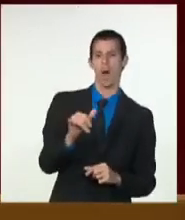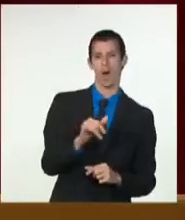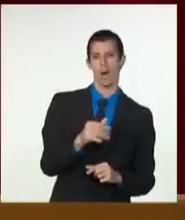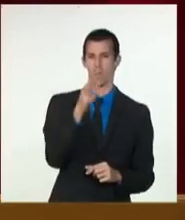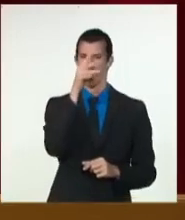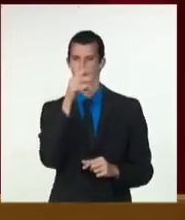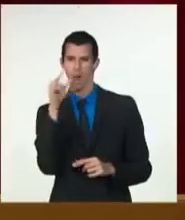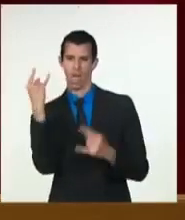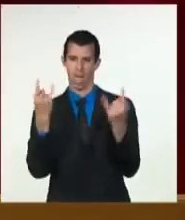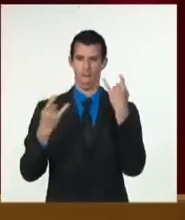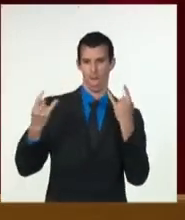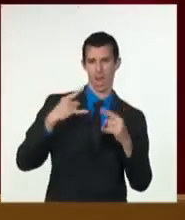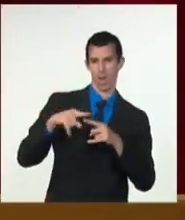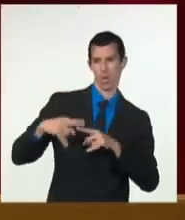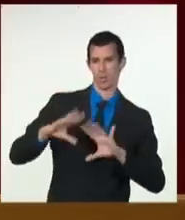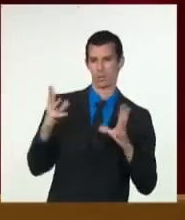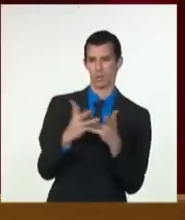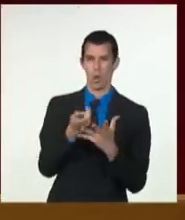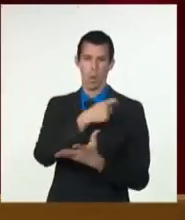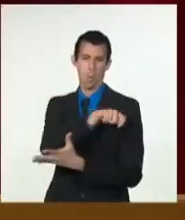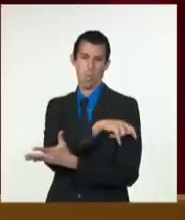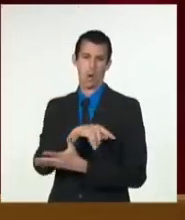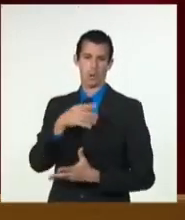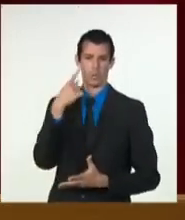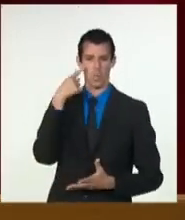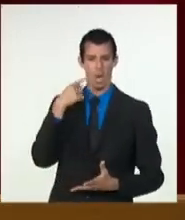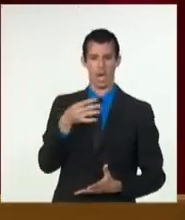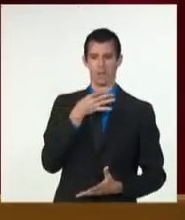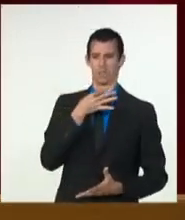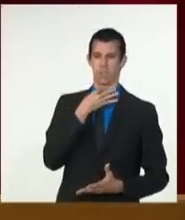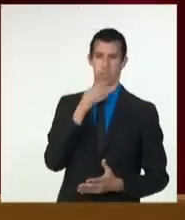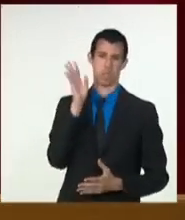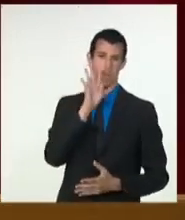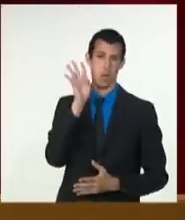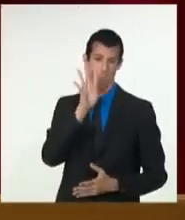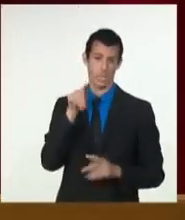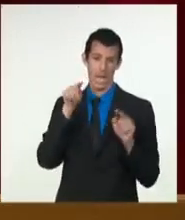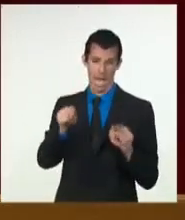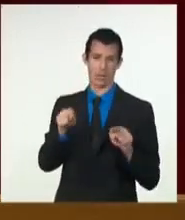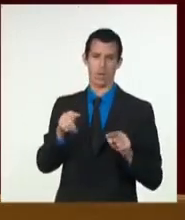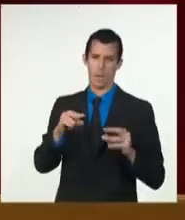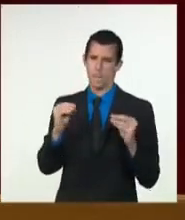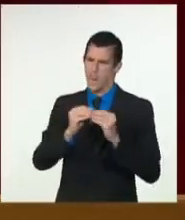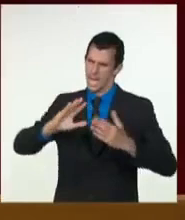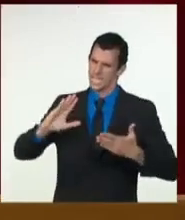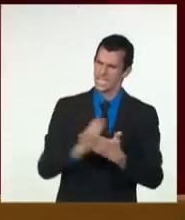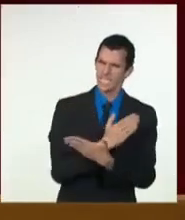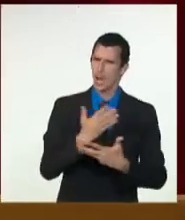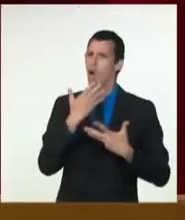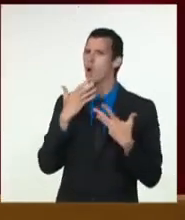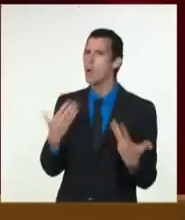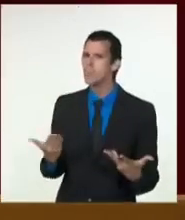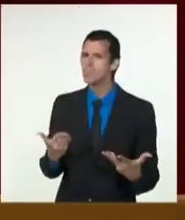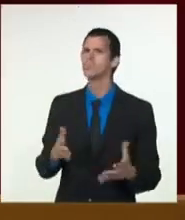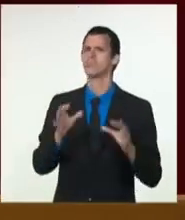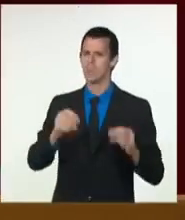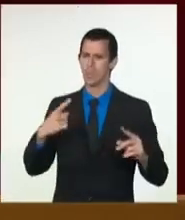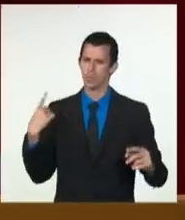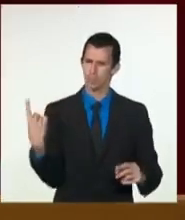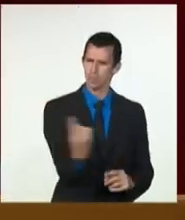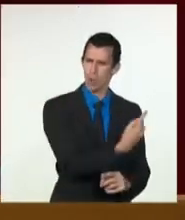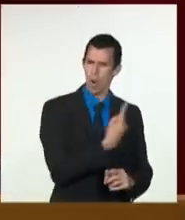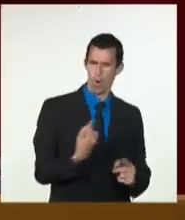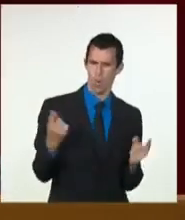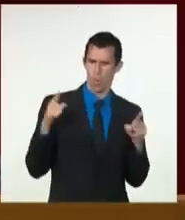la molestia que ocasionan los comportamientos antisociales. Todo eso sin abandonar las